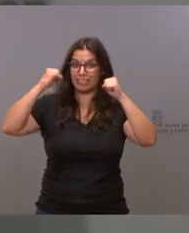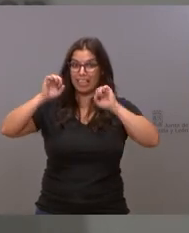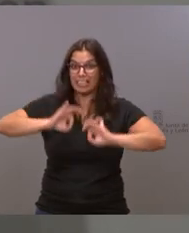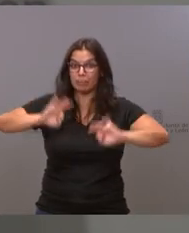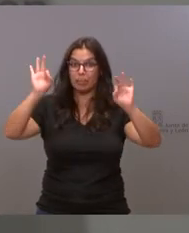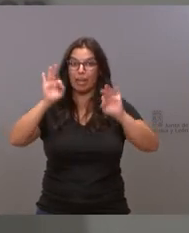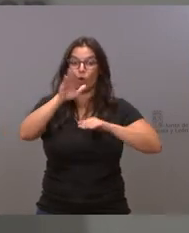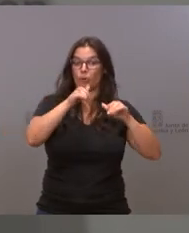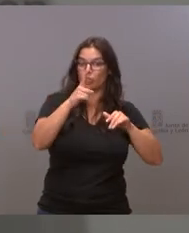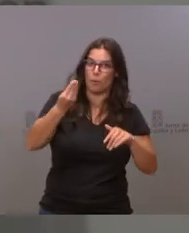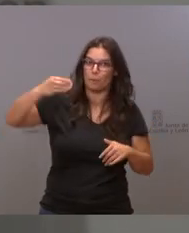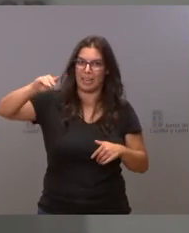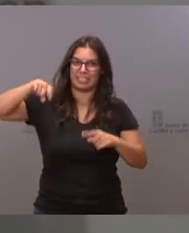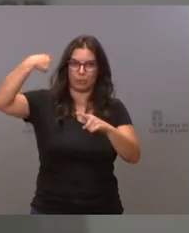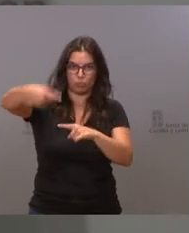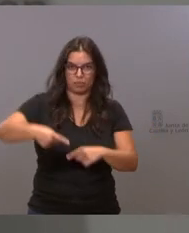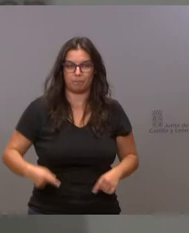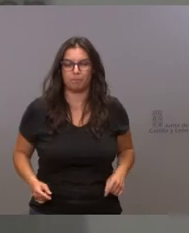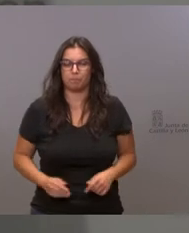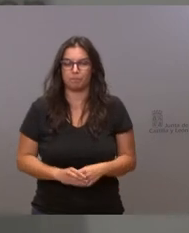esta convocatoria. Sobre